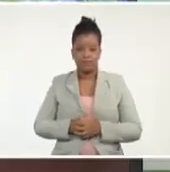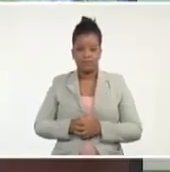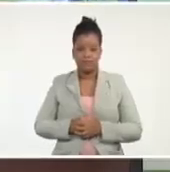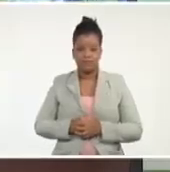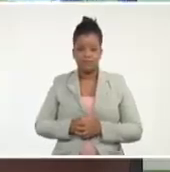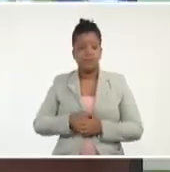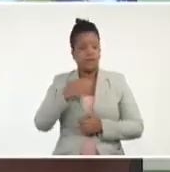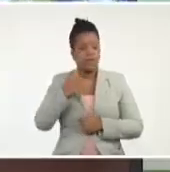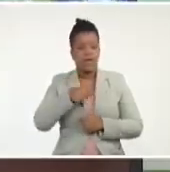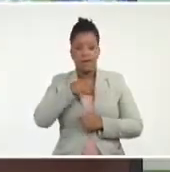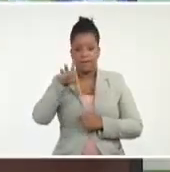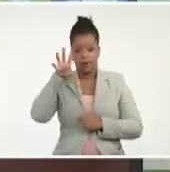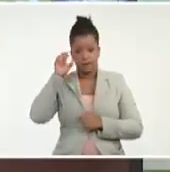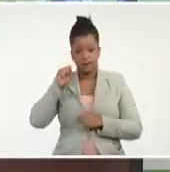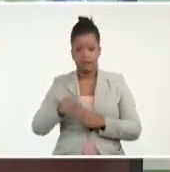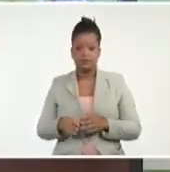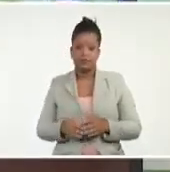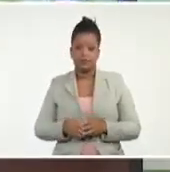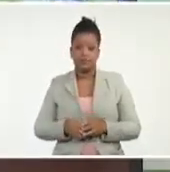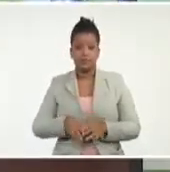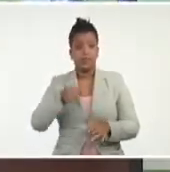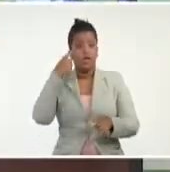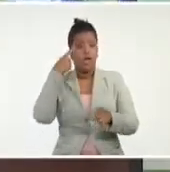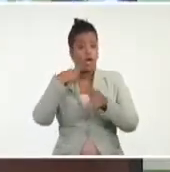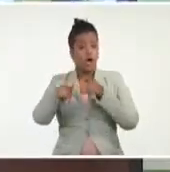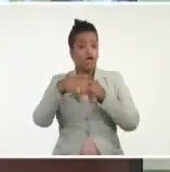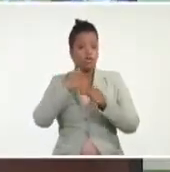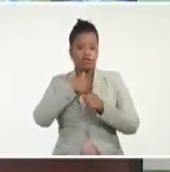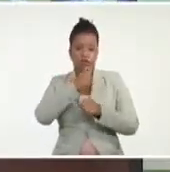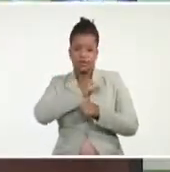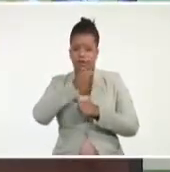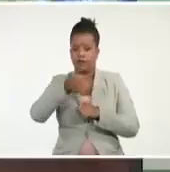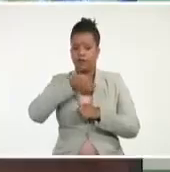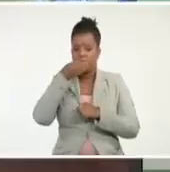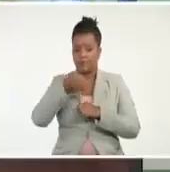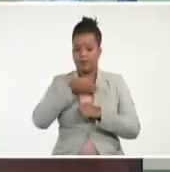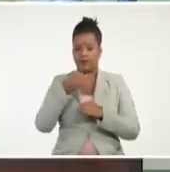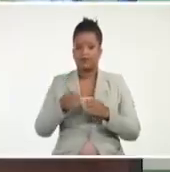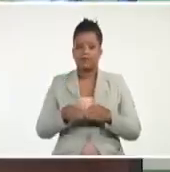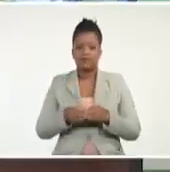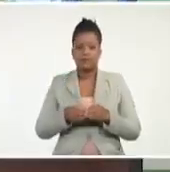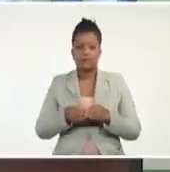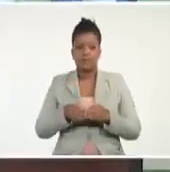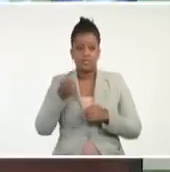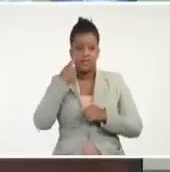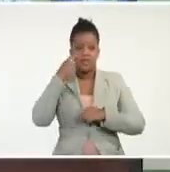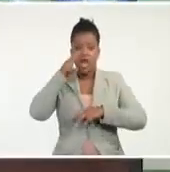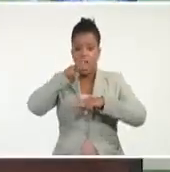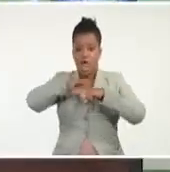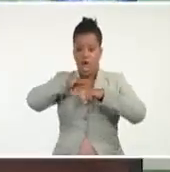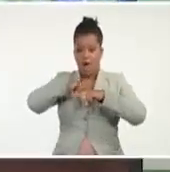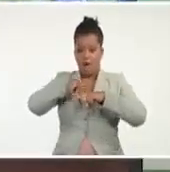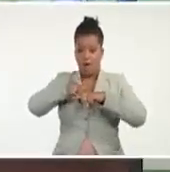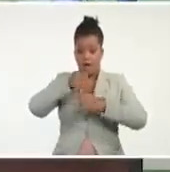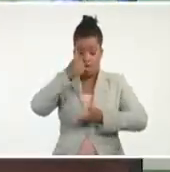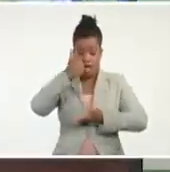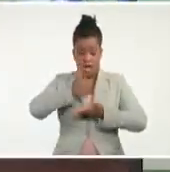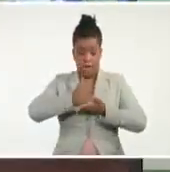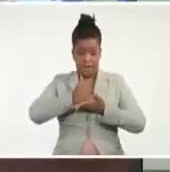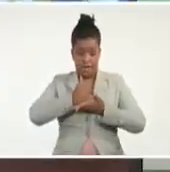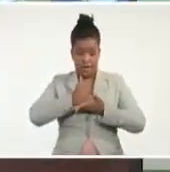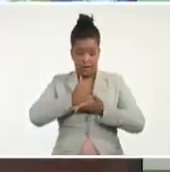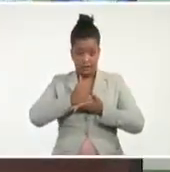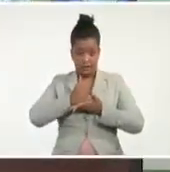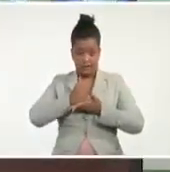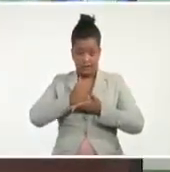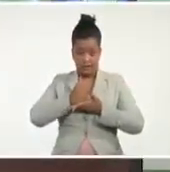tener en cuenta. Otro comentario que quería hacerle. Aquí está La Habana, la capital del país. En La Habana